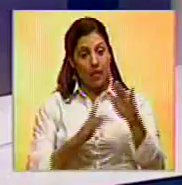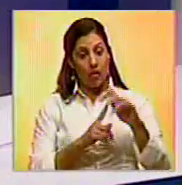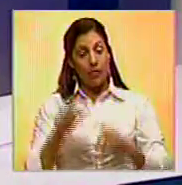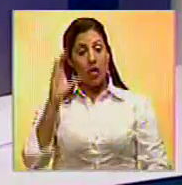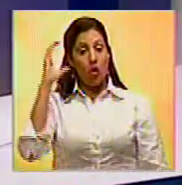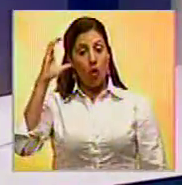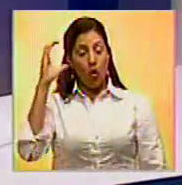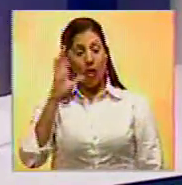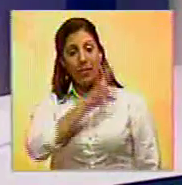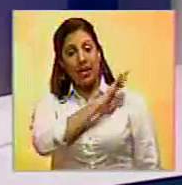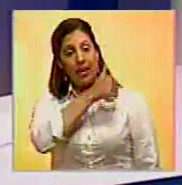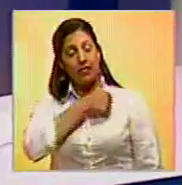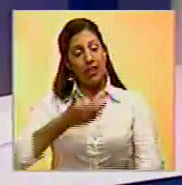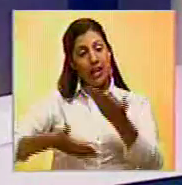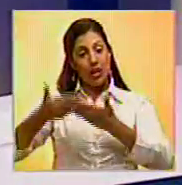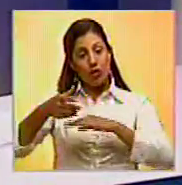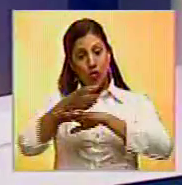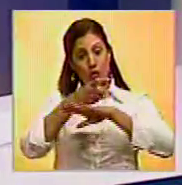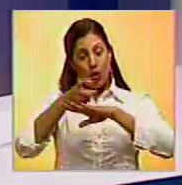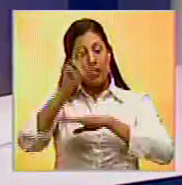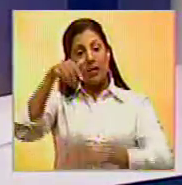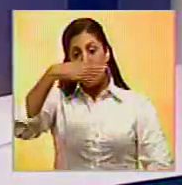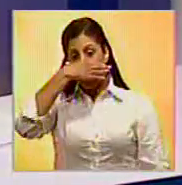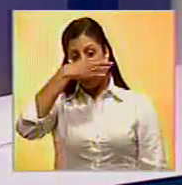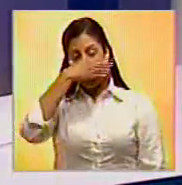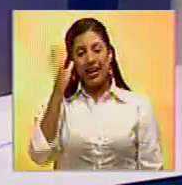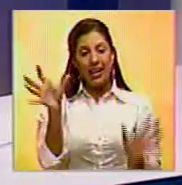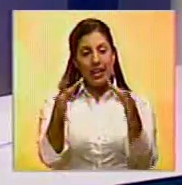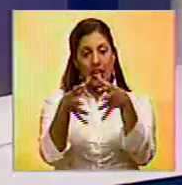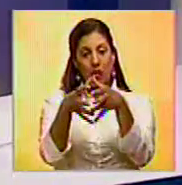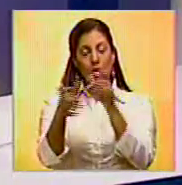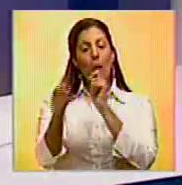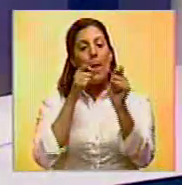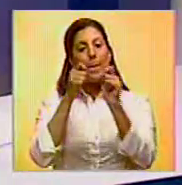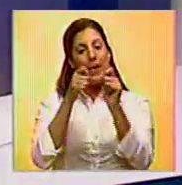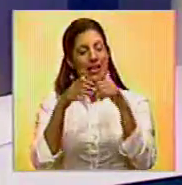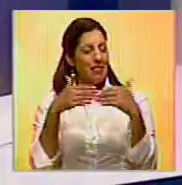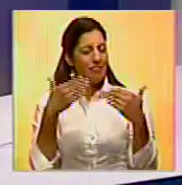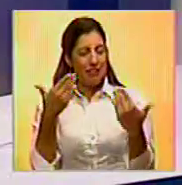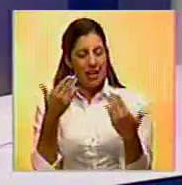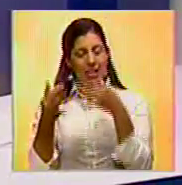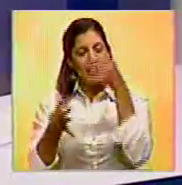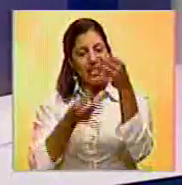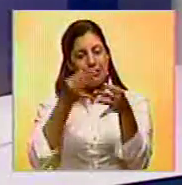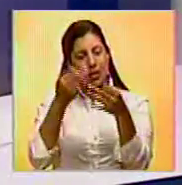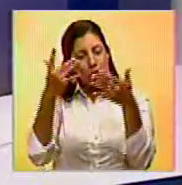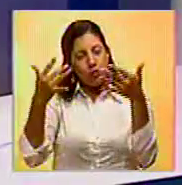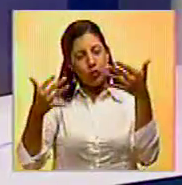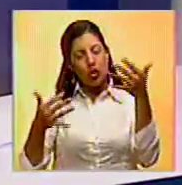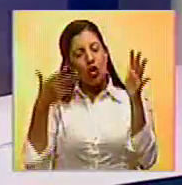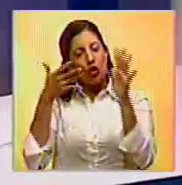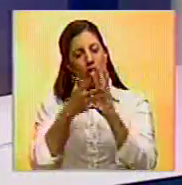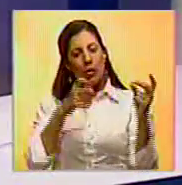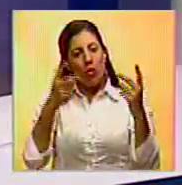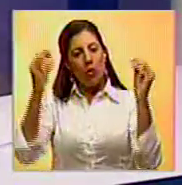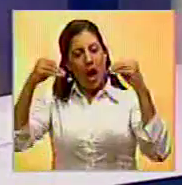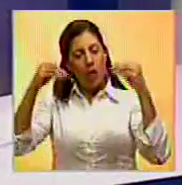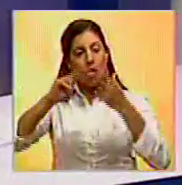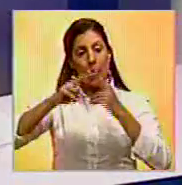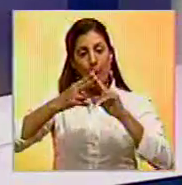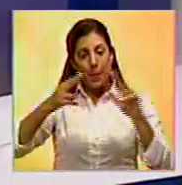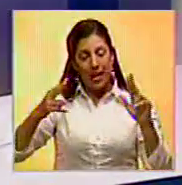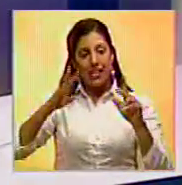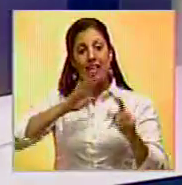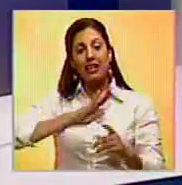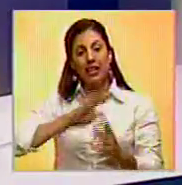En Colombia, los jefes negociadores del gobierno y de las FARC se reunieron en rueda de prensa para explicar en detalle sobre el nuevo acuerdo de paz